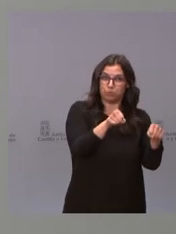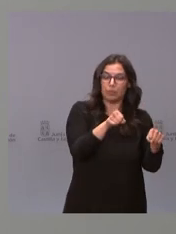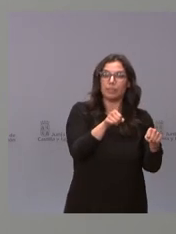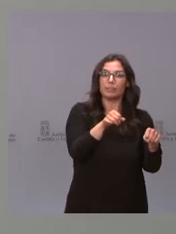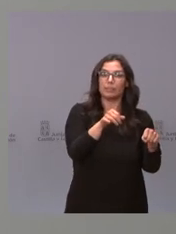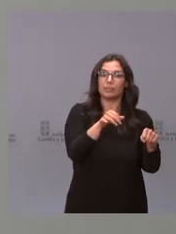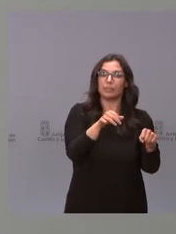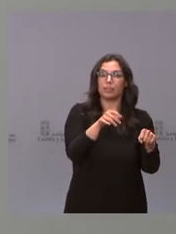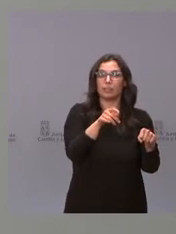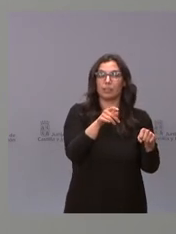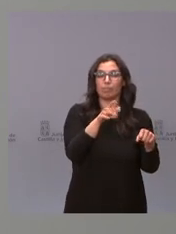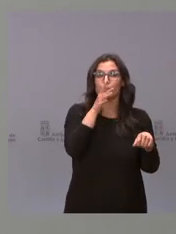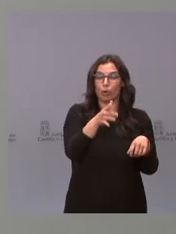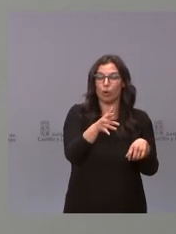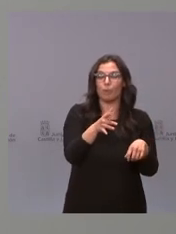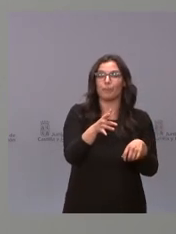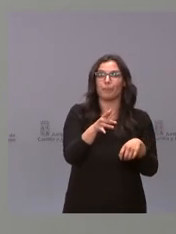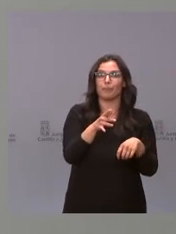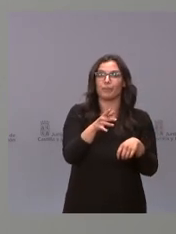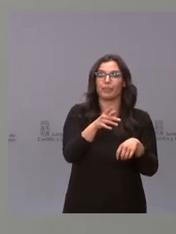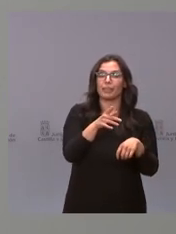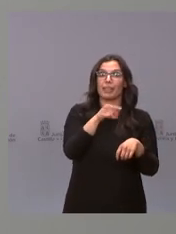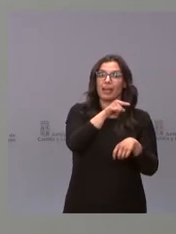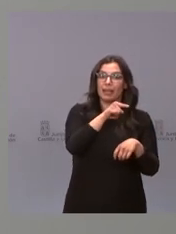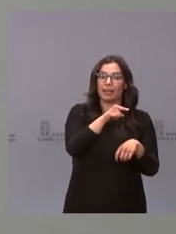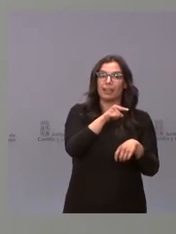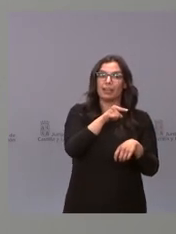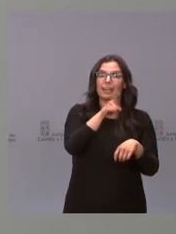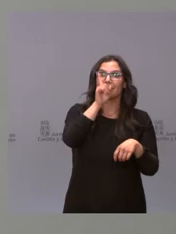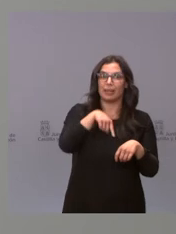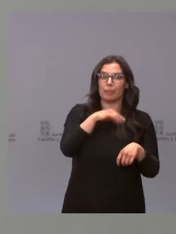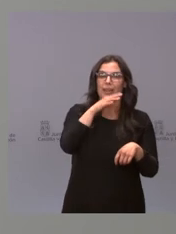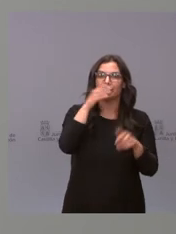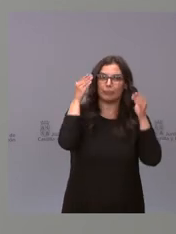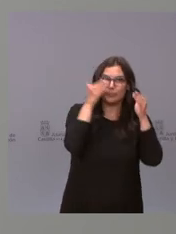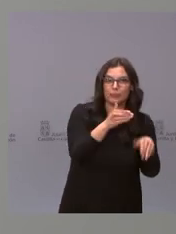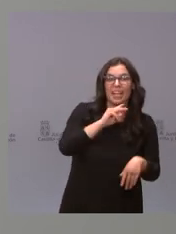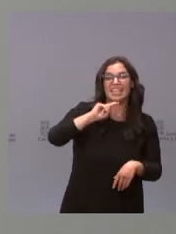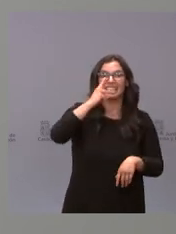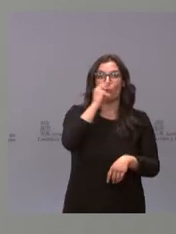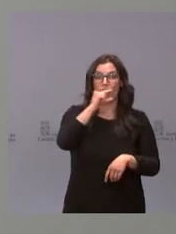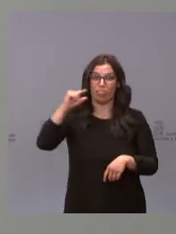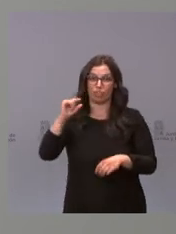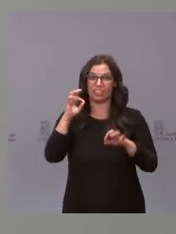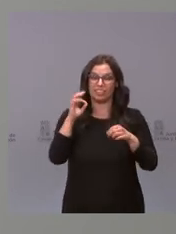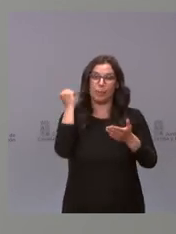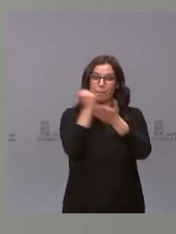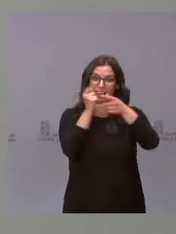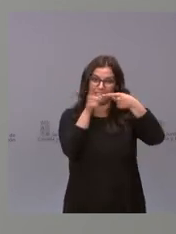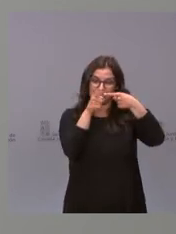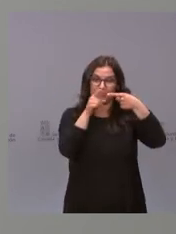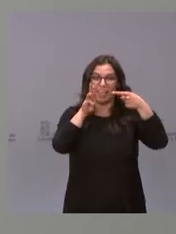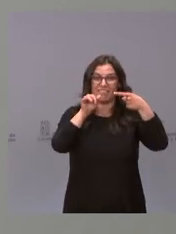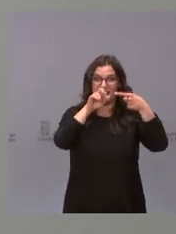o este o este decalaje ha sido también porque están poniendo muchas segundas dosis de Pfizer que tenían la primera puesta